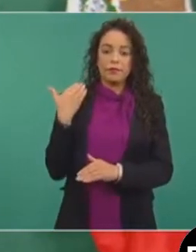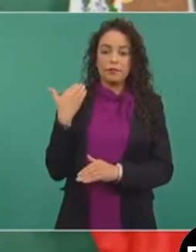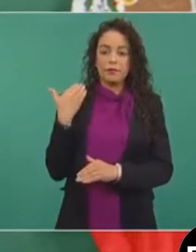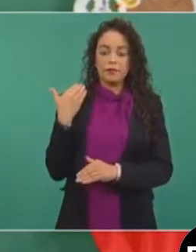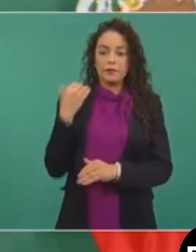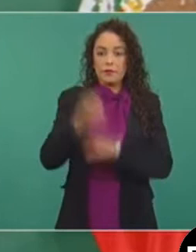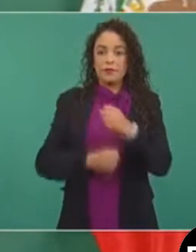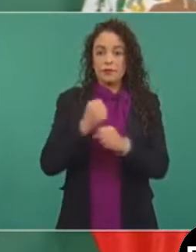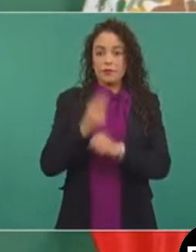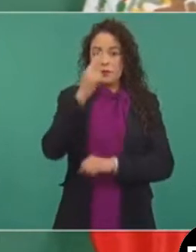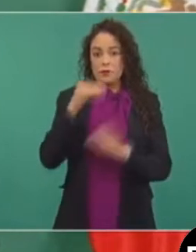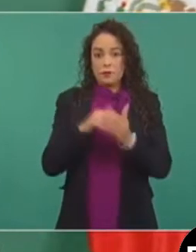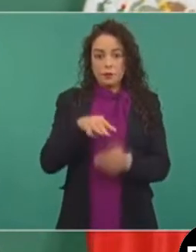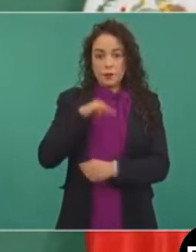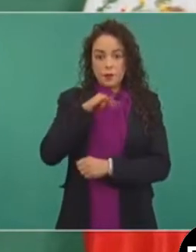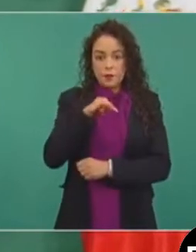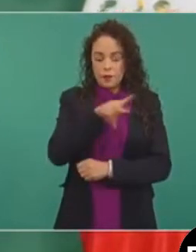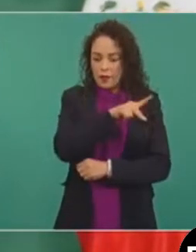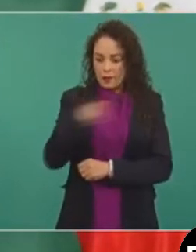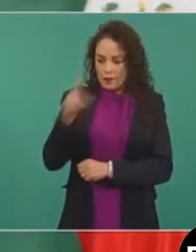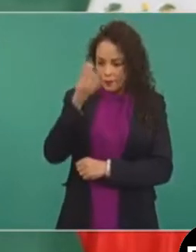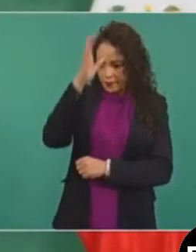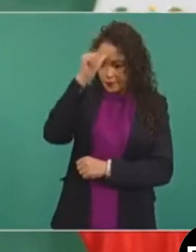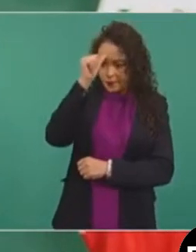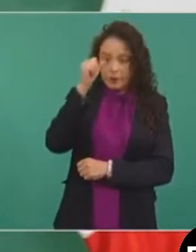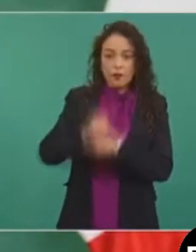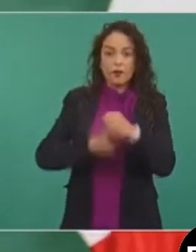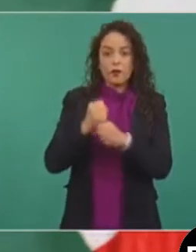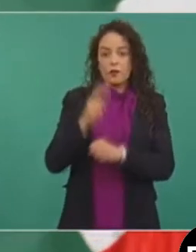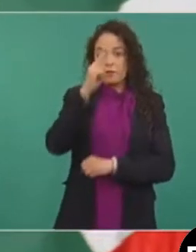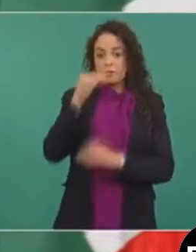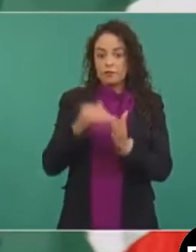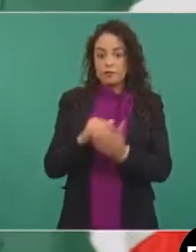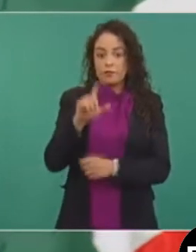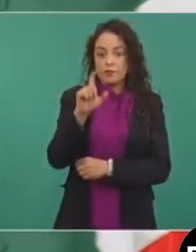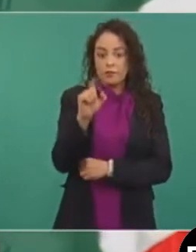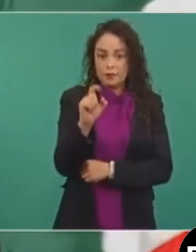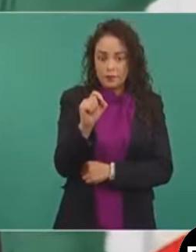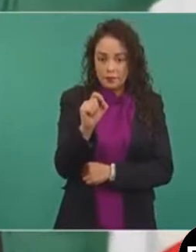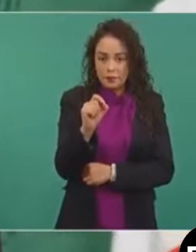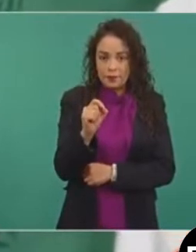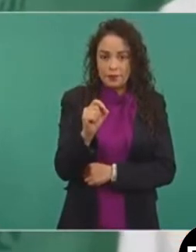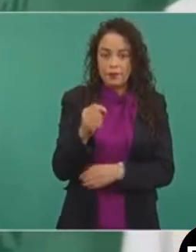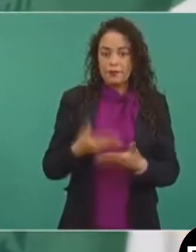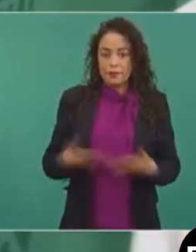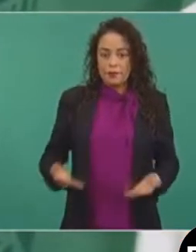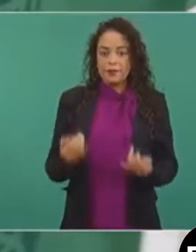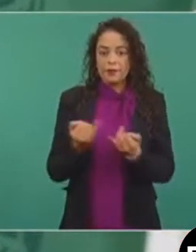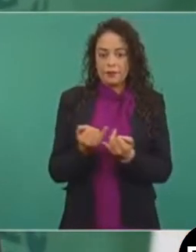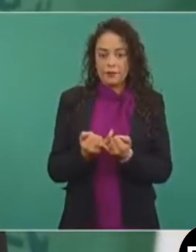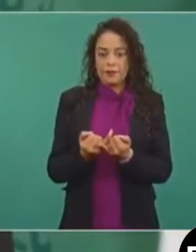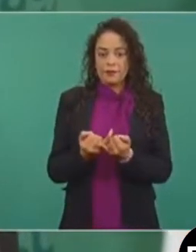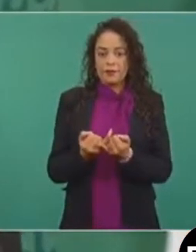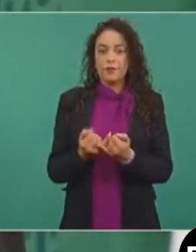también, a finales del 18 hubo consenso, a finales del 19